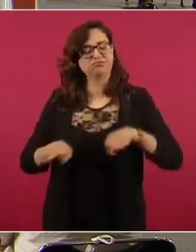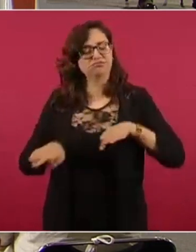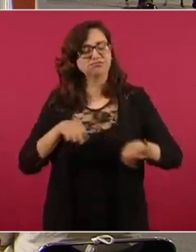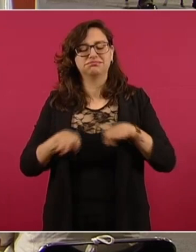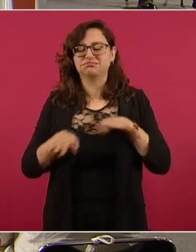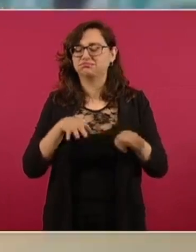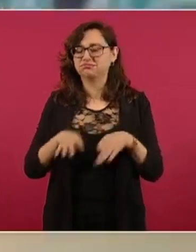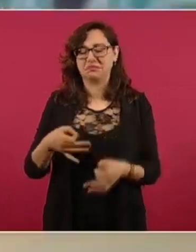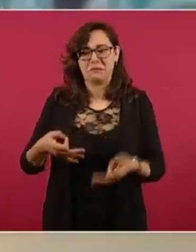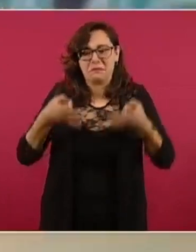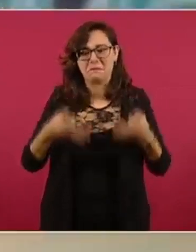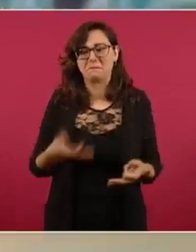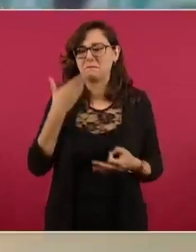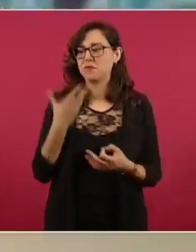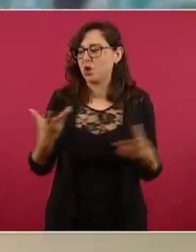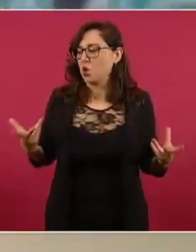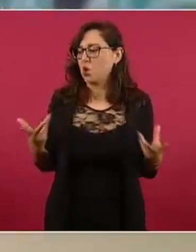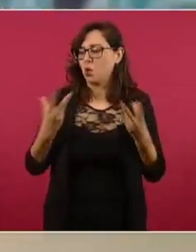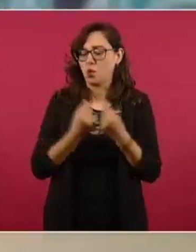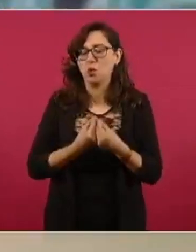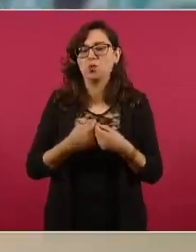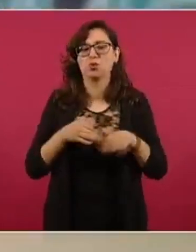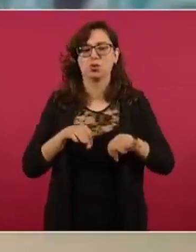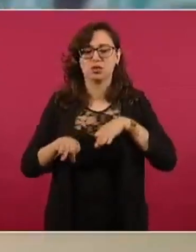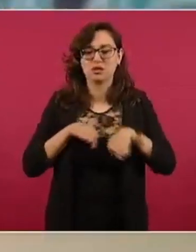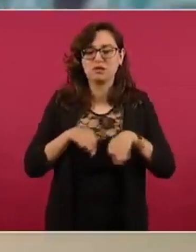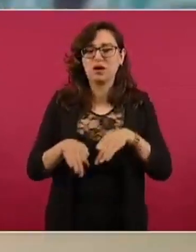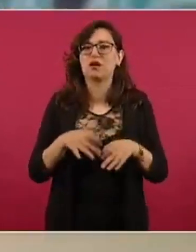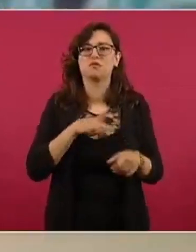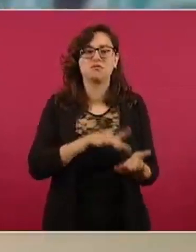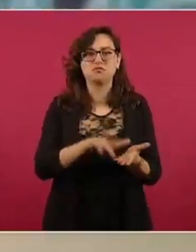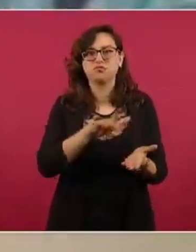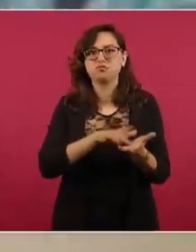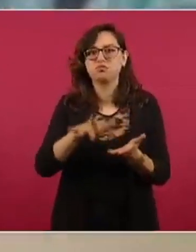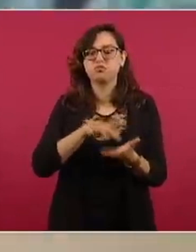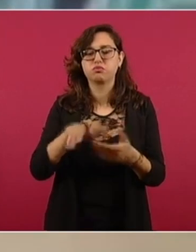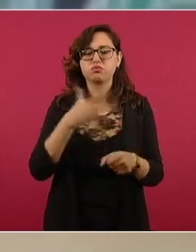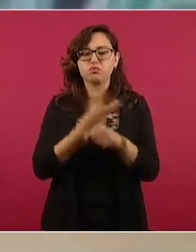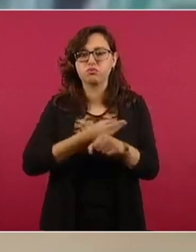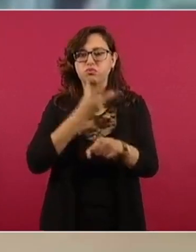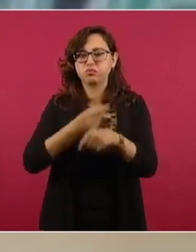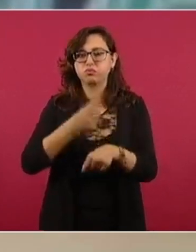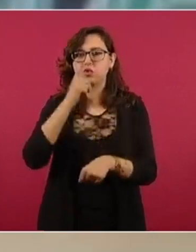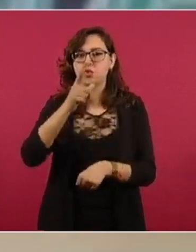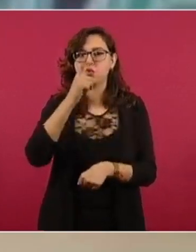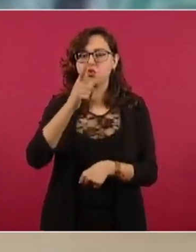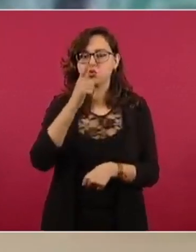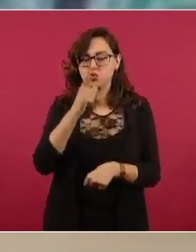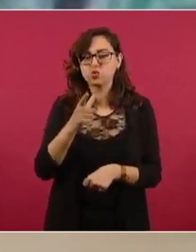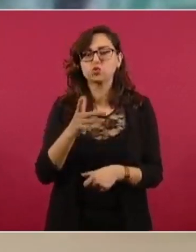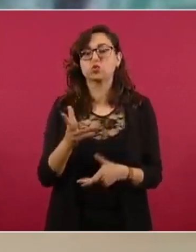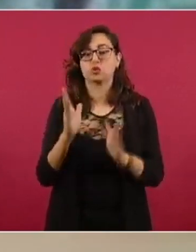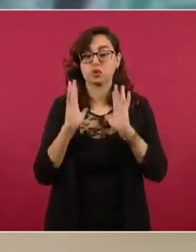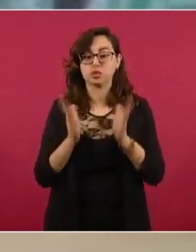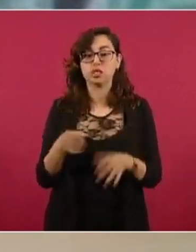de nosotros y con la comunidad apoyando el restablecimiento del servicio eléctrico, el cual nos reportan